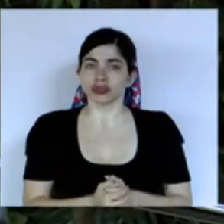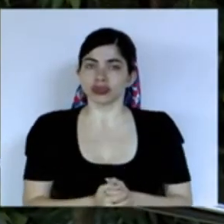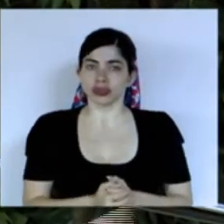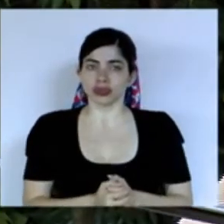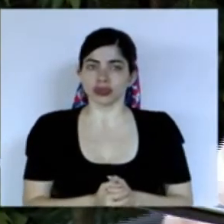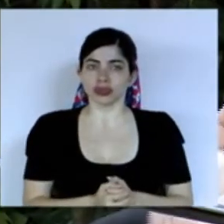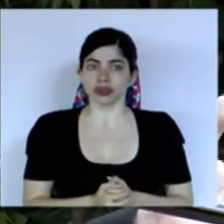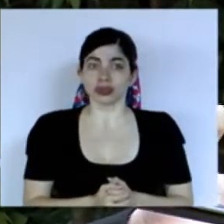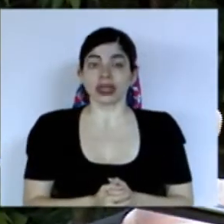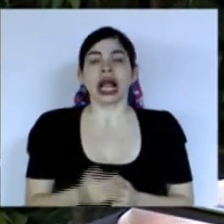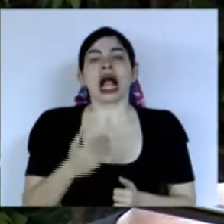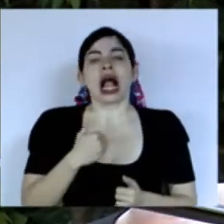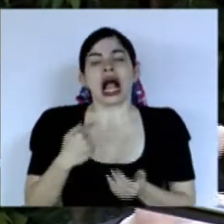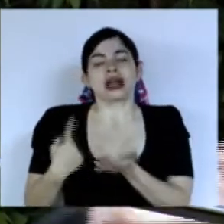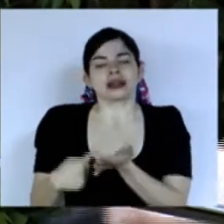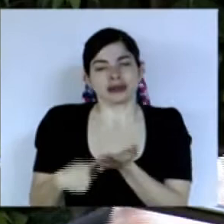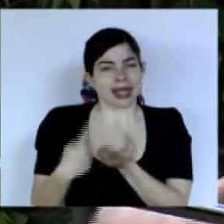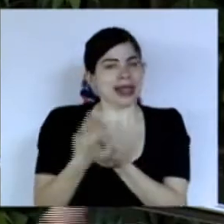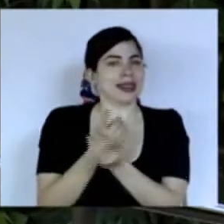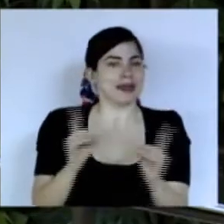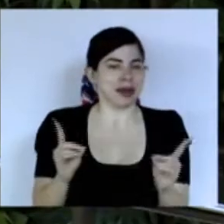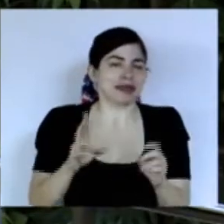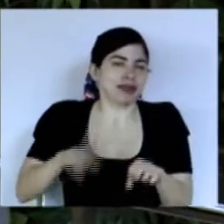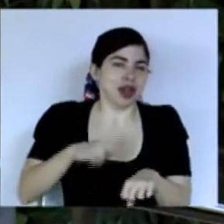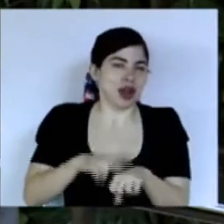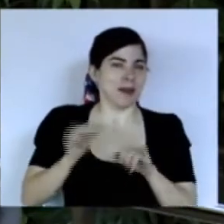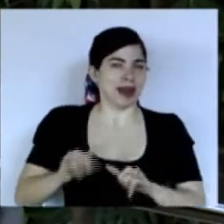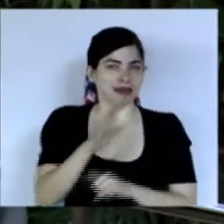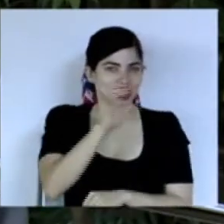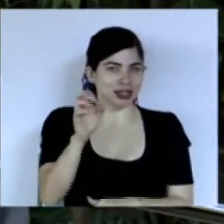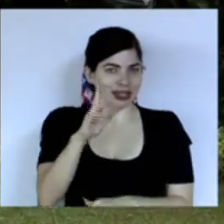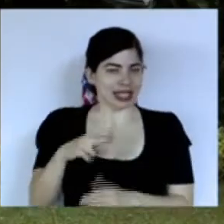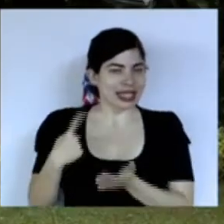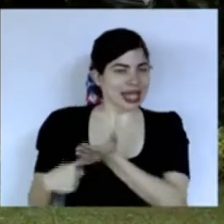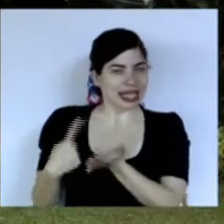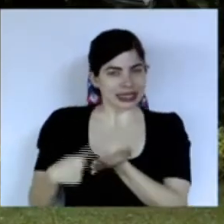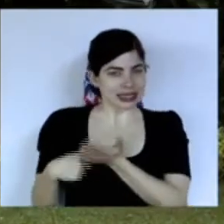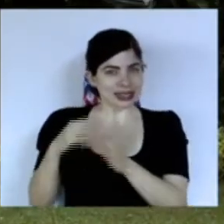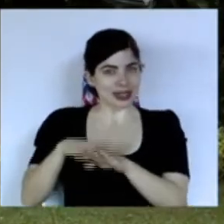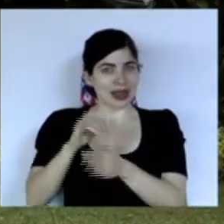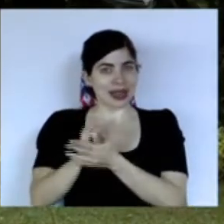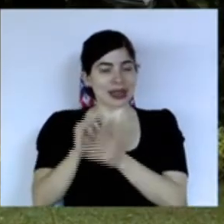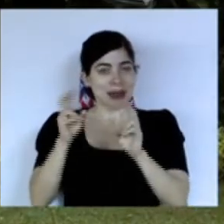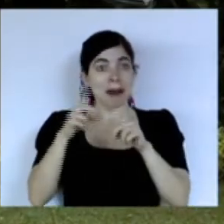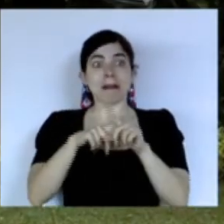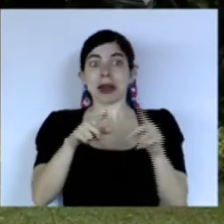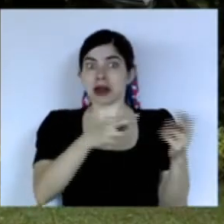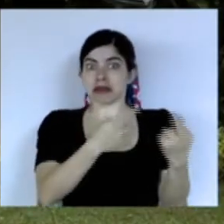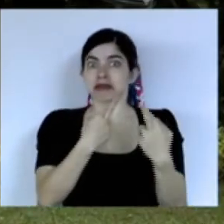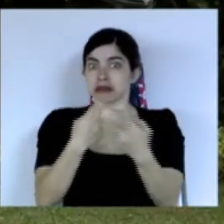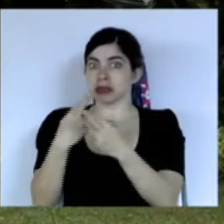no sin una discusión democrática muy típica de Costa Rica pero se respondió